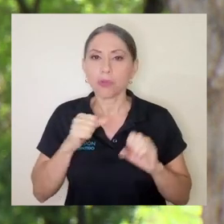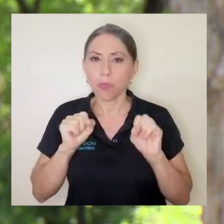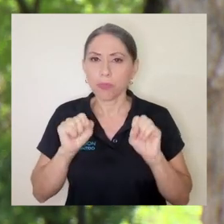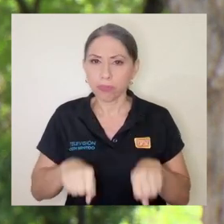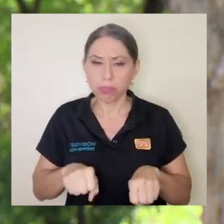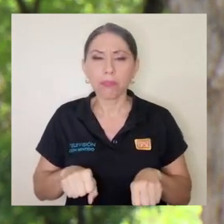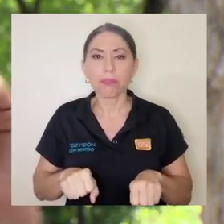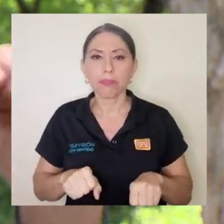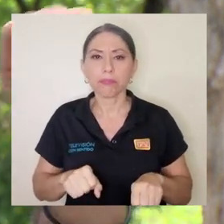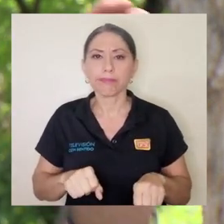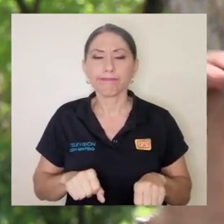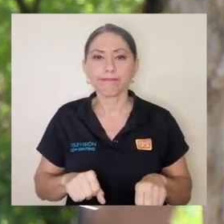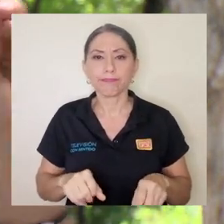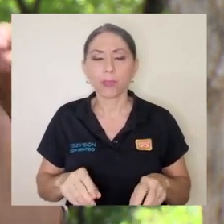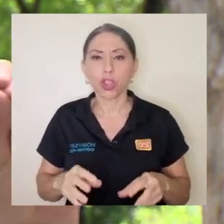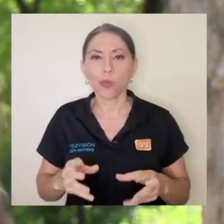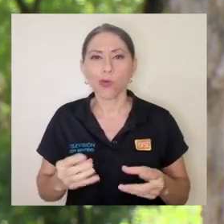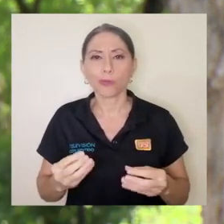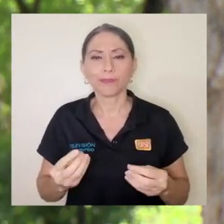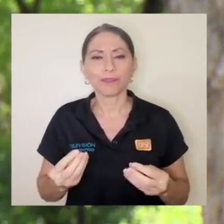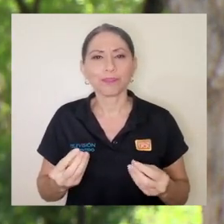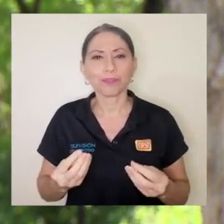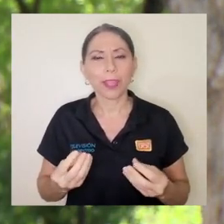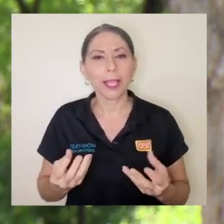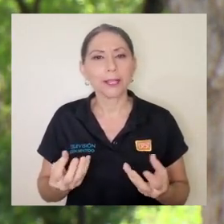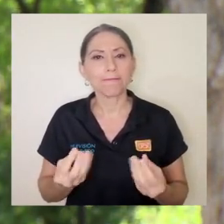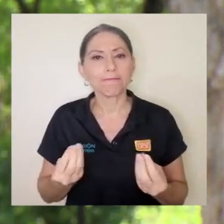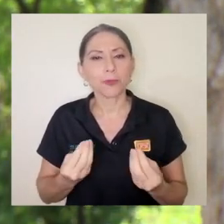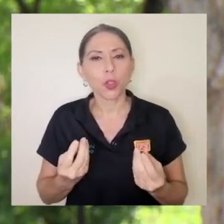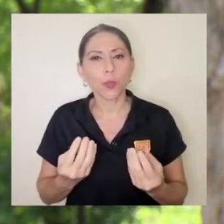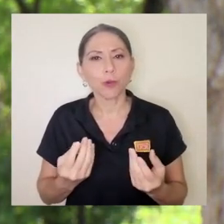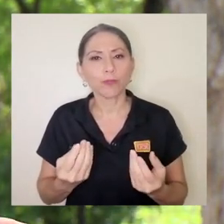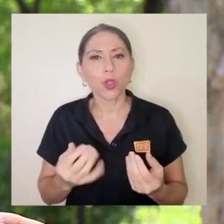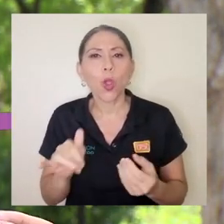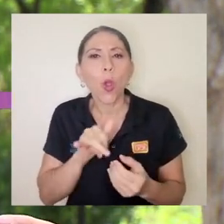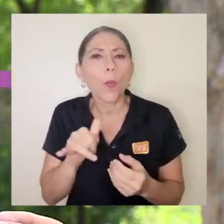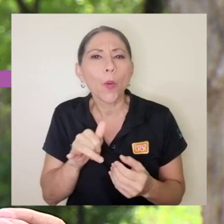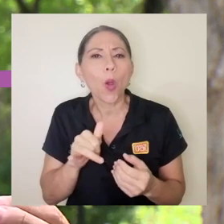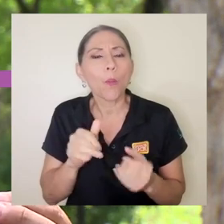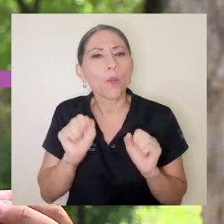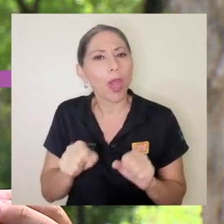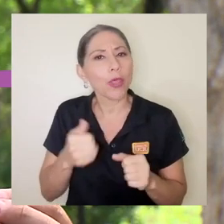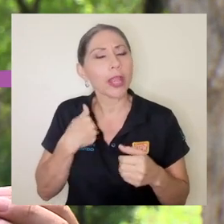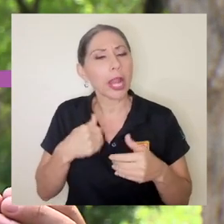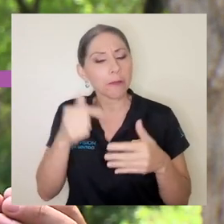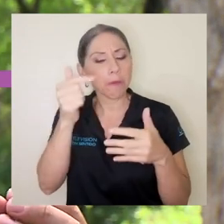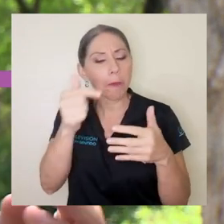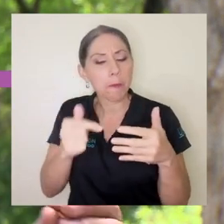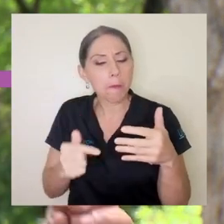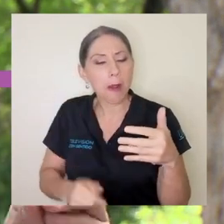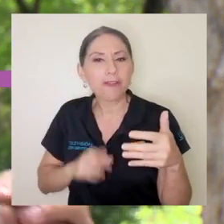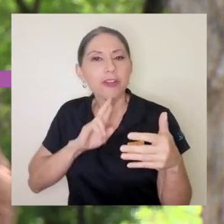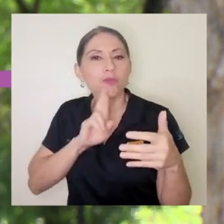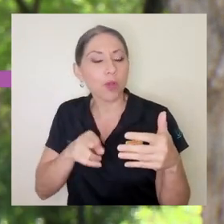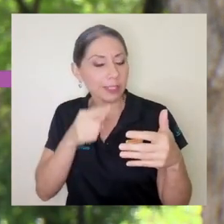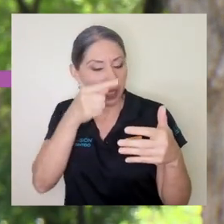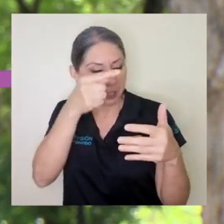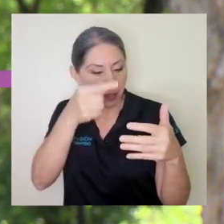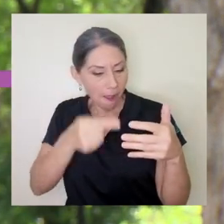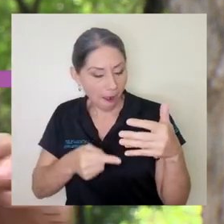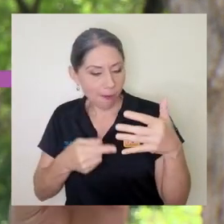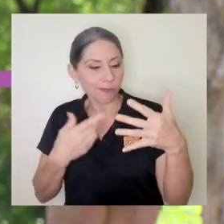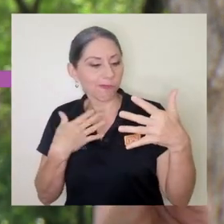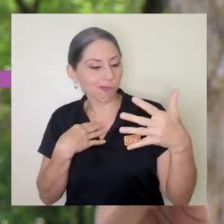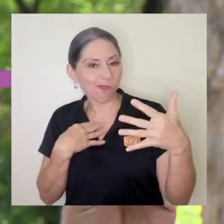y entonces yo puedo generar una, como decirlo, como un repertorio de